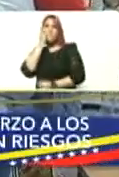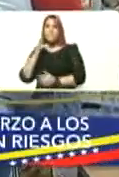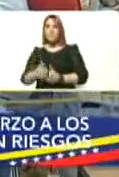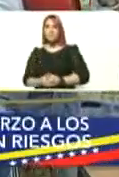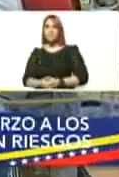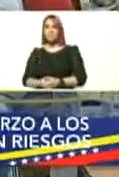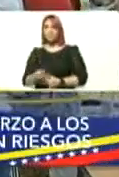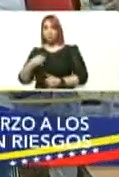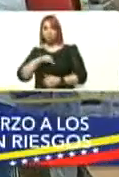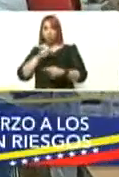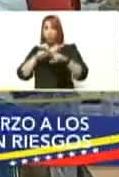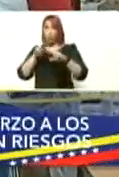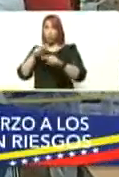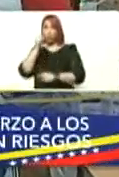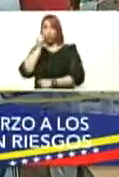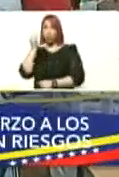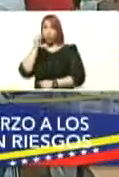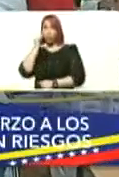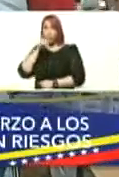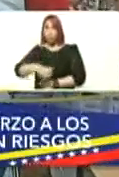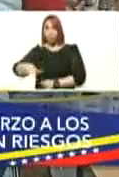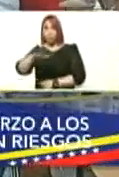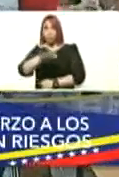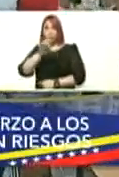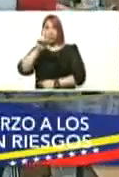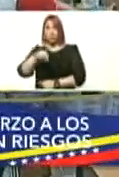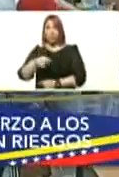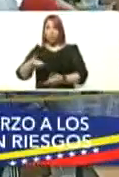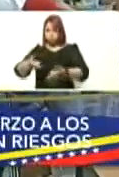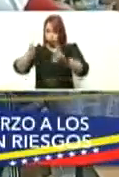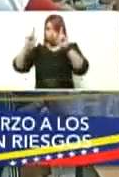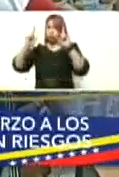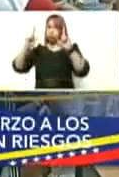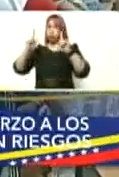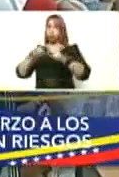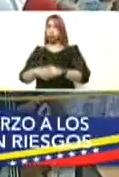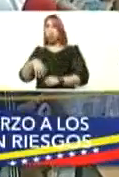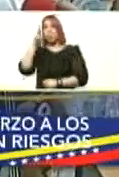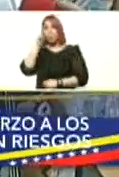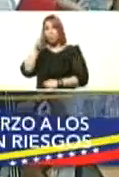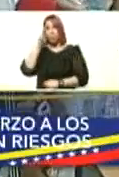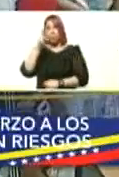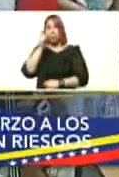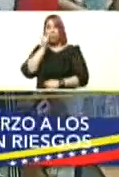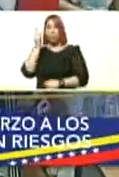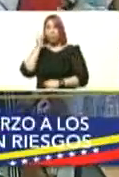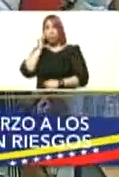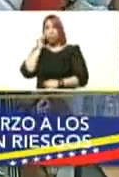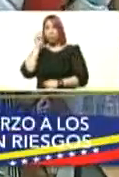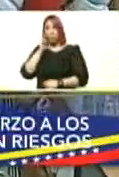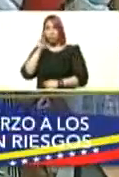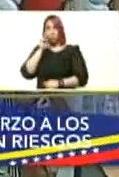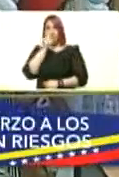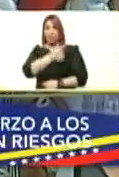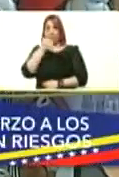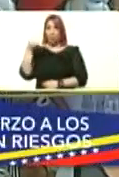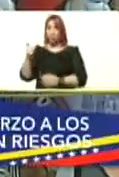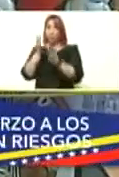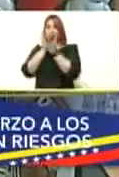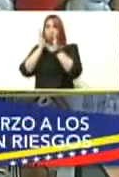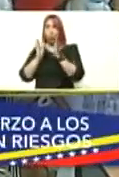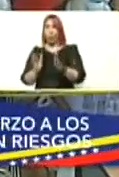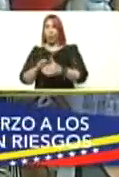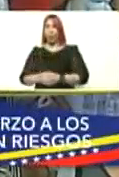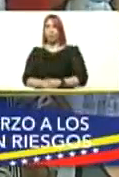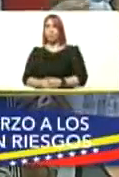de nuestros niños a nivel nacional de que autoricen a los profesores a los maestros en cada una de las escuelas por escrito